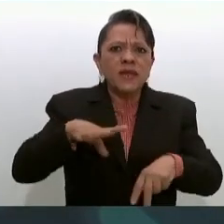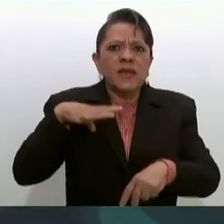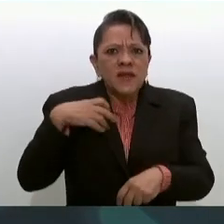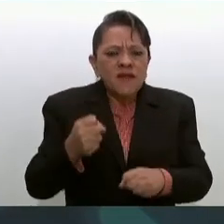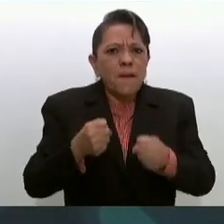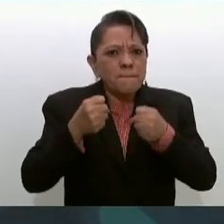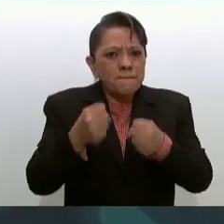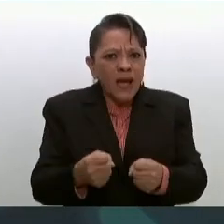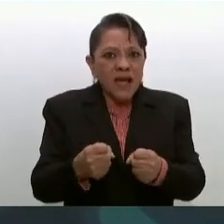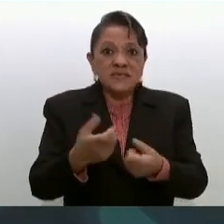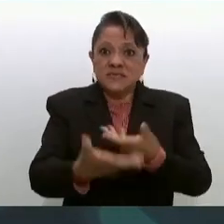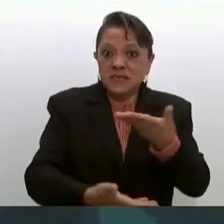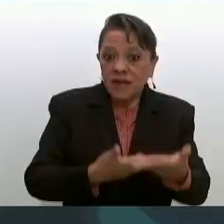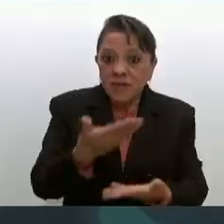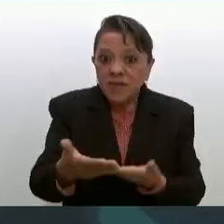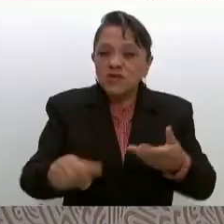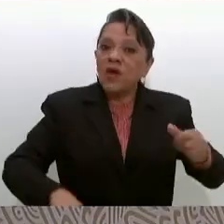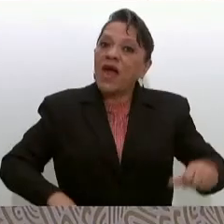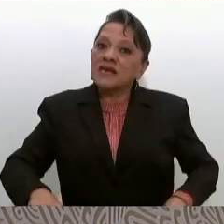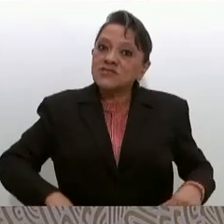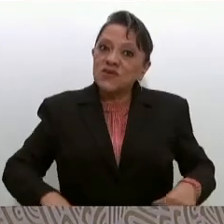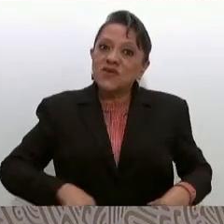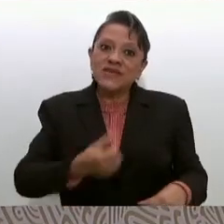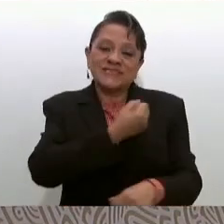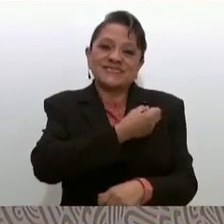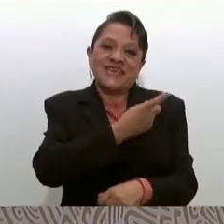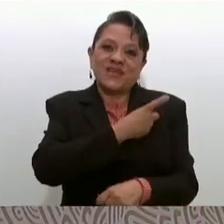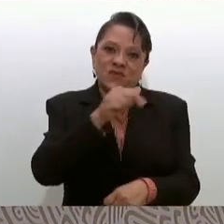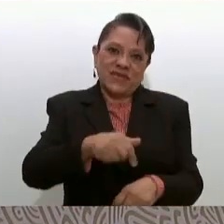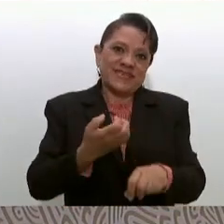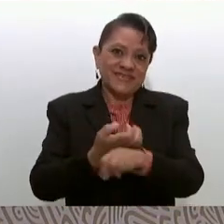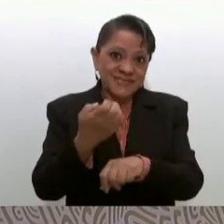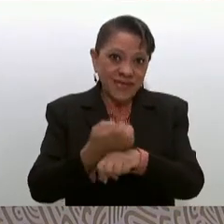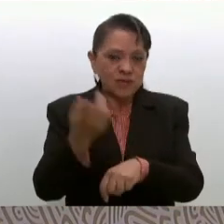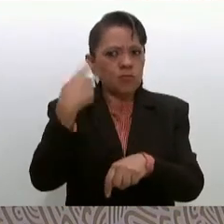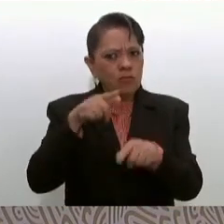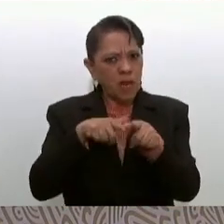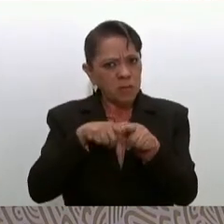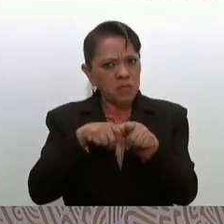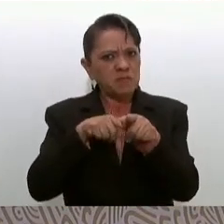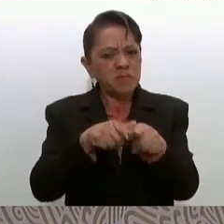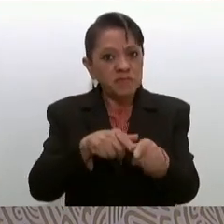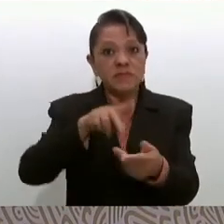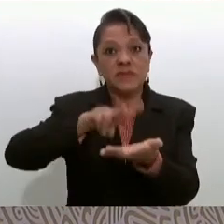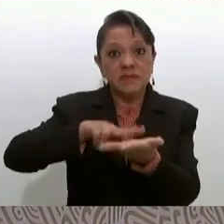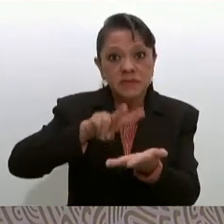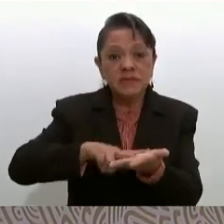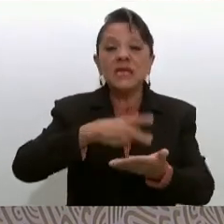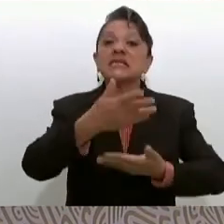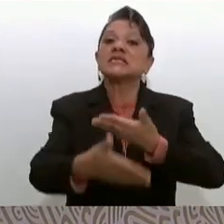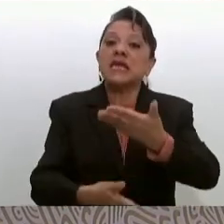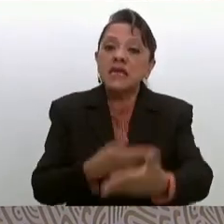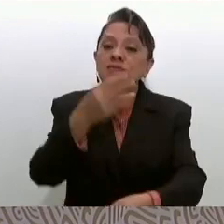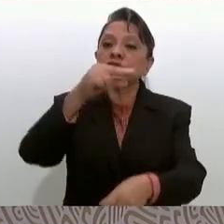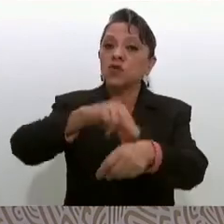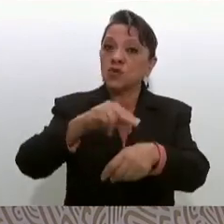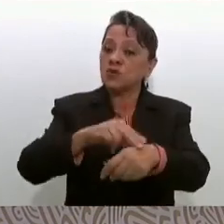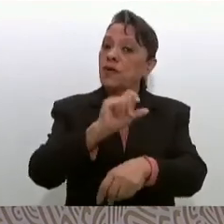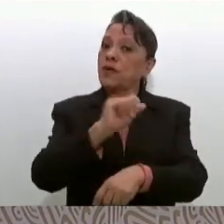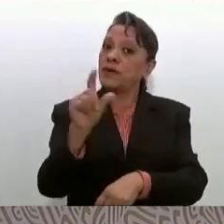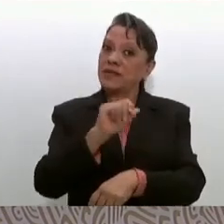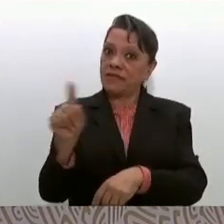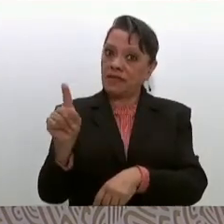y acciones de salud del Estado para continuar garantizando un servicio de atención médica de calidad.